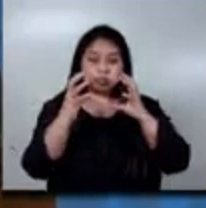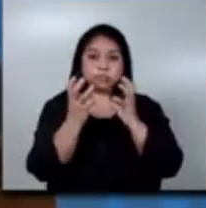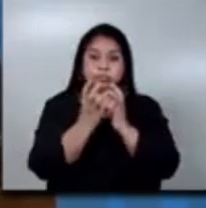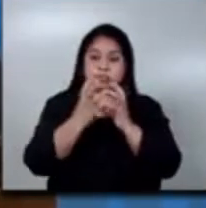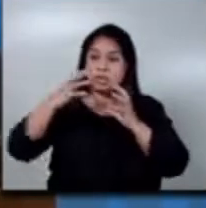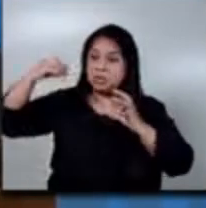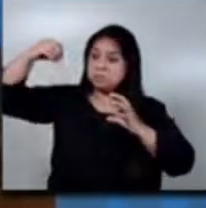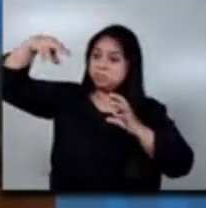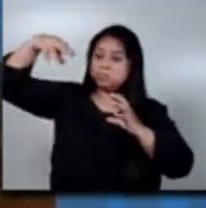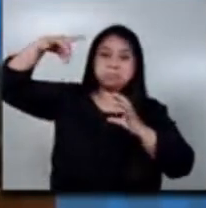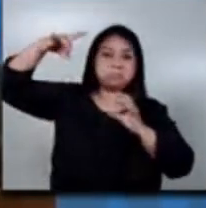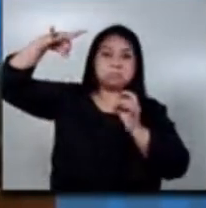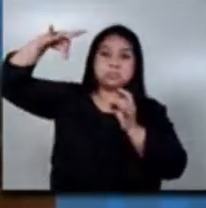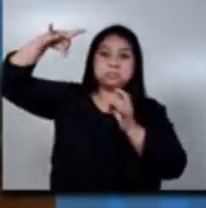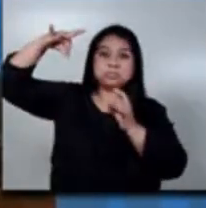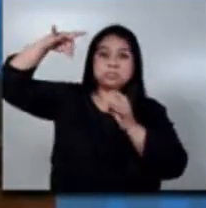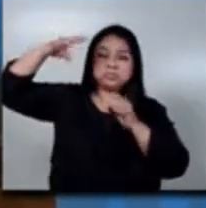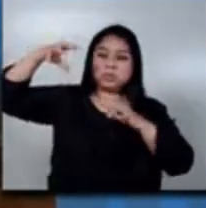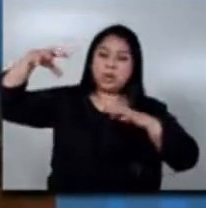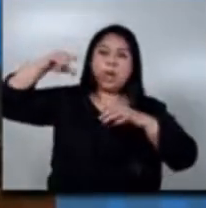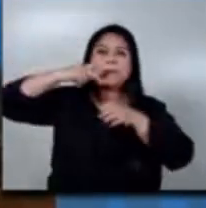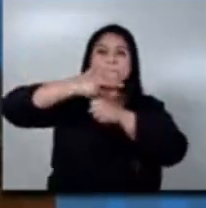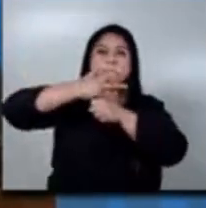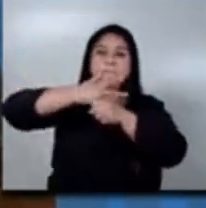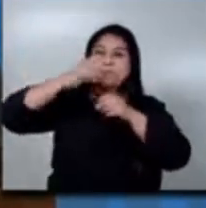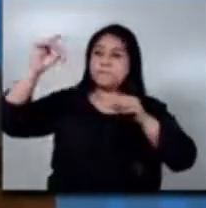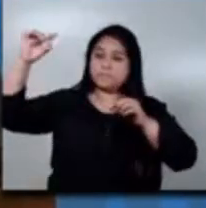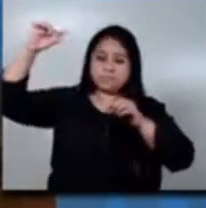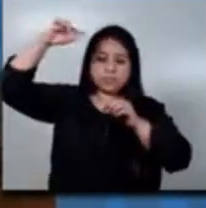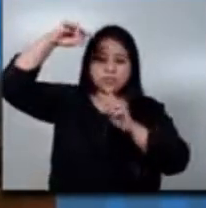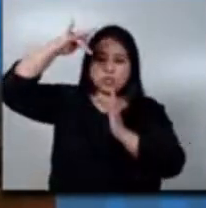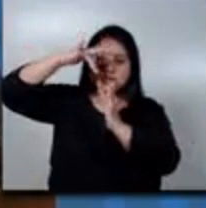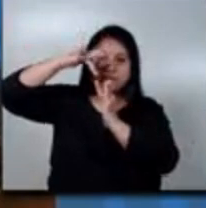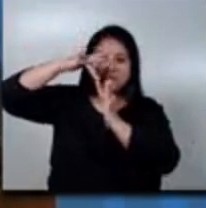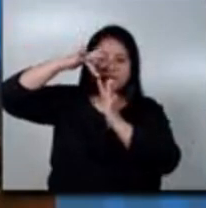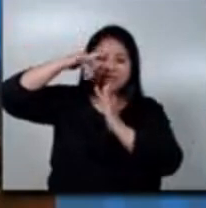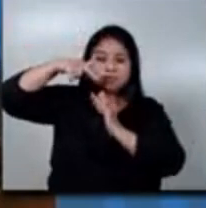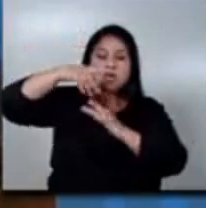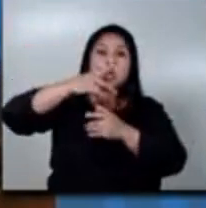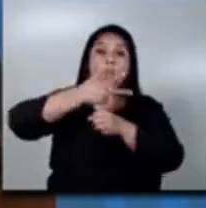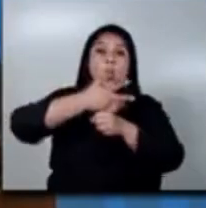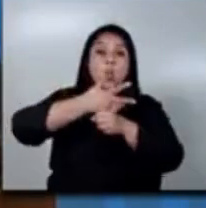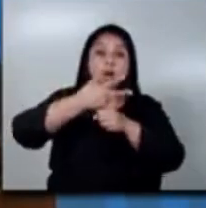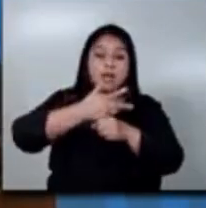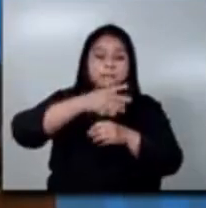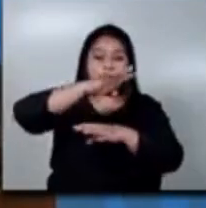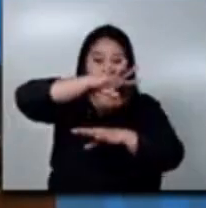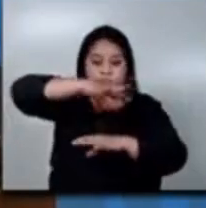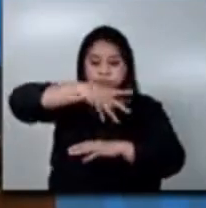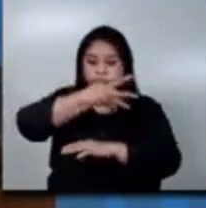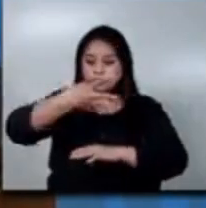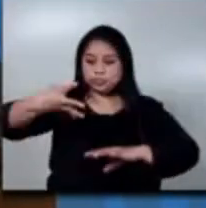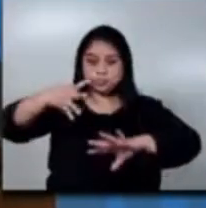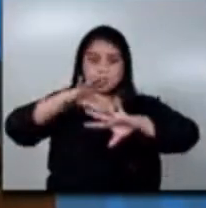idea que se coloca sobre el país una cuadrícula como la que ustedes ven ahí en la imagen y en cada uno de esos cuadritos